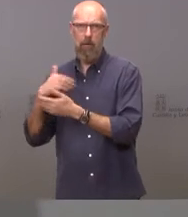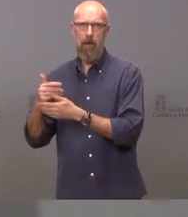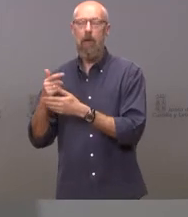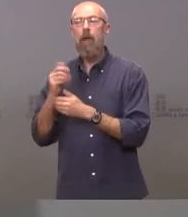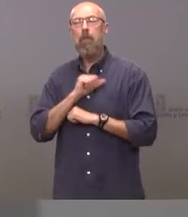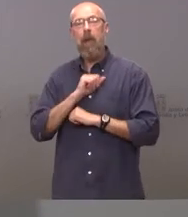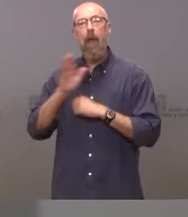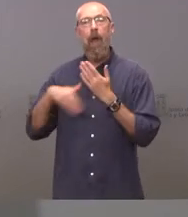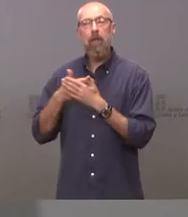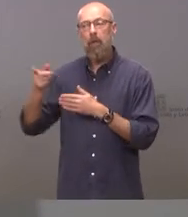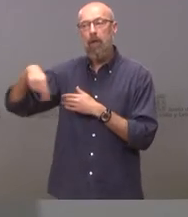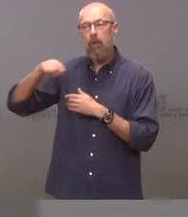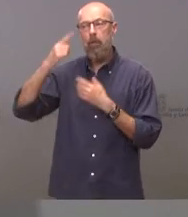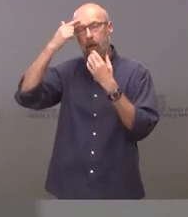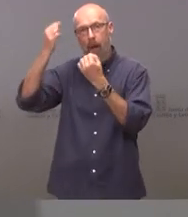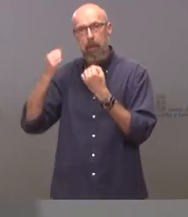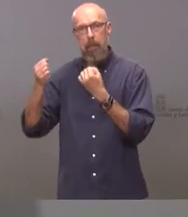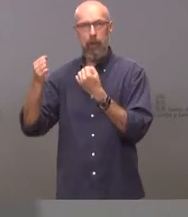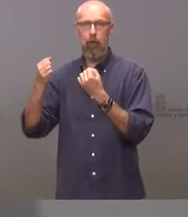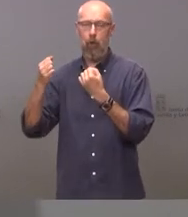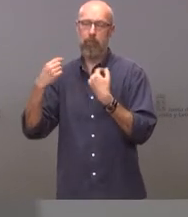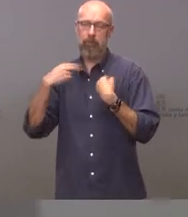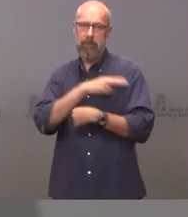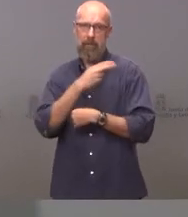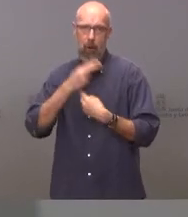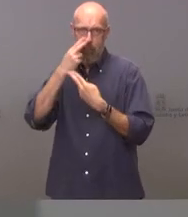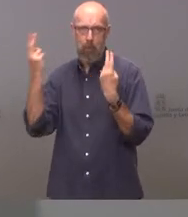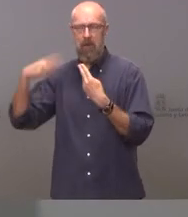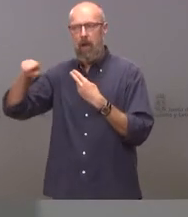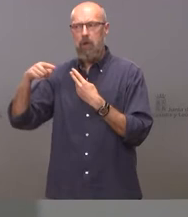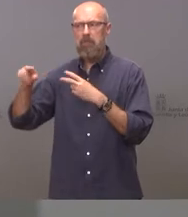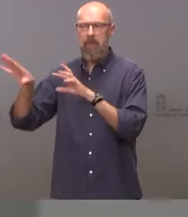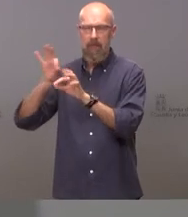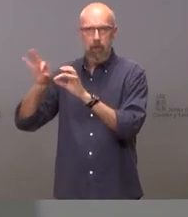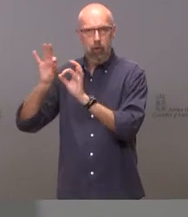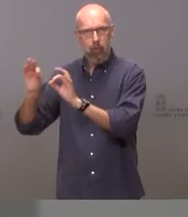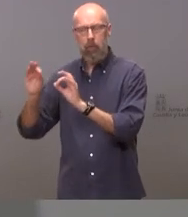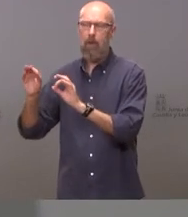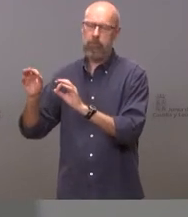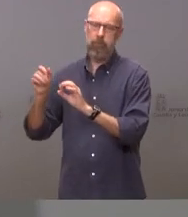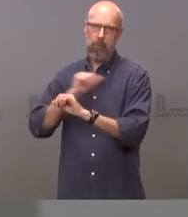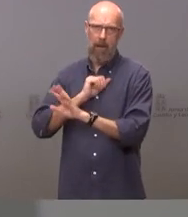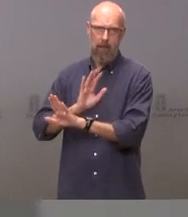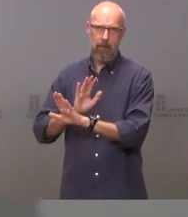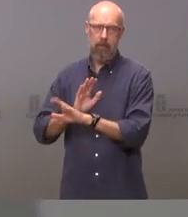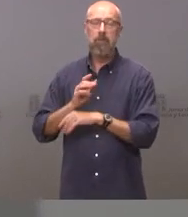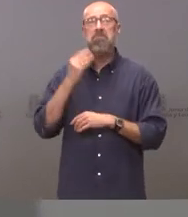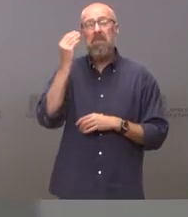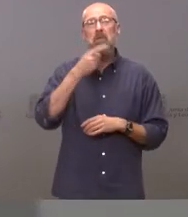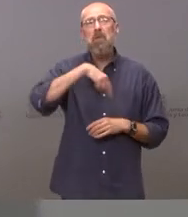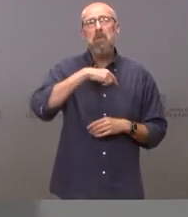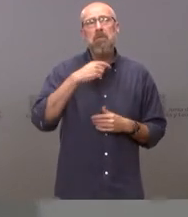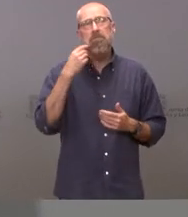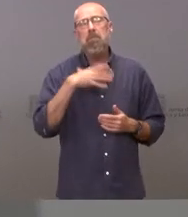decidan los expertos en salud pública pero nosotros creemos que es muy probable que